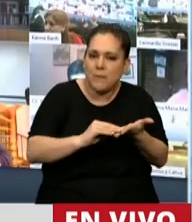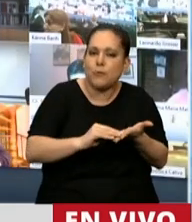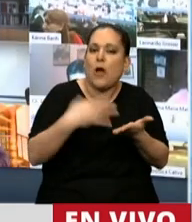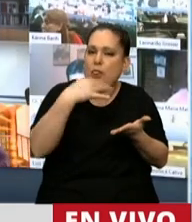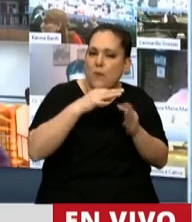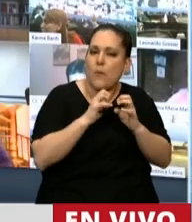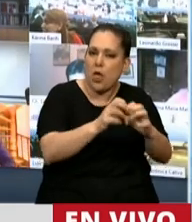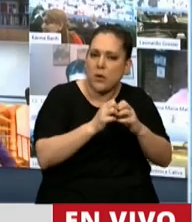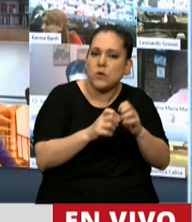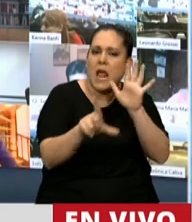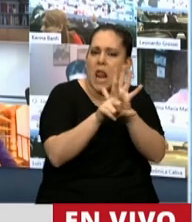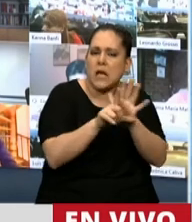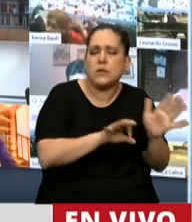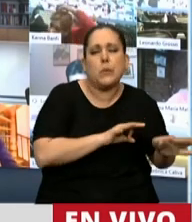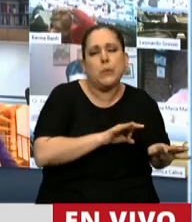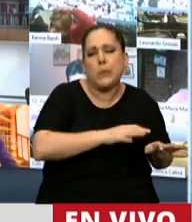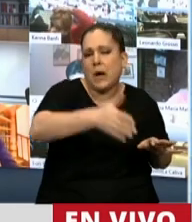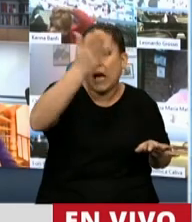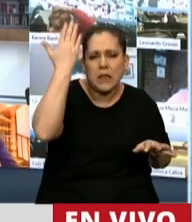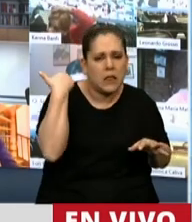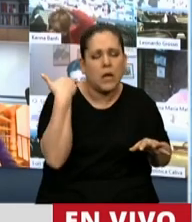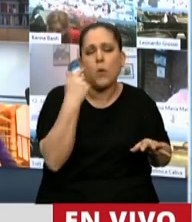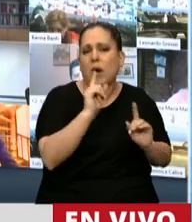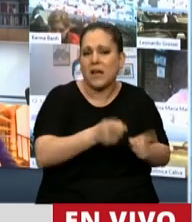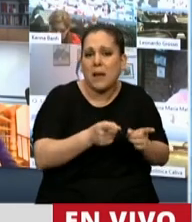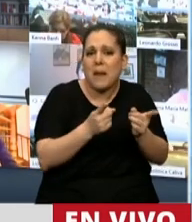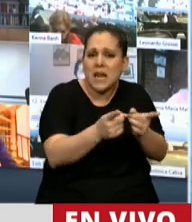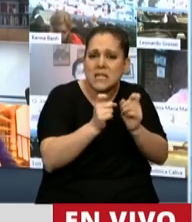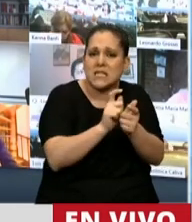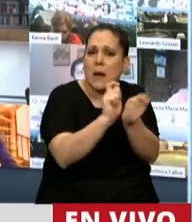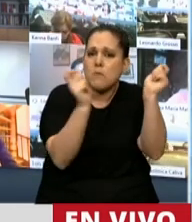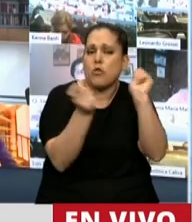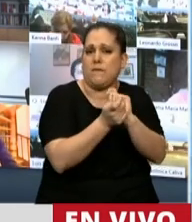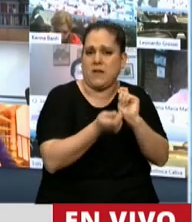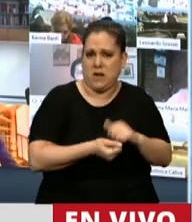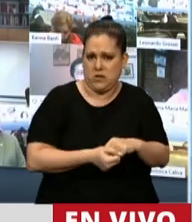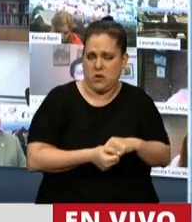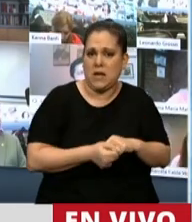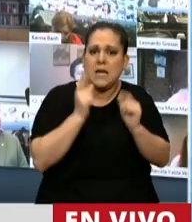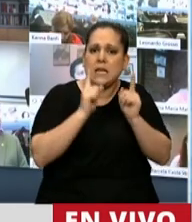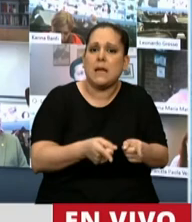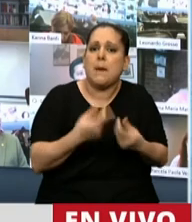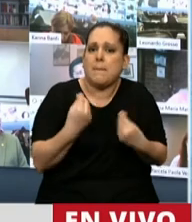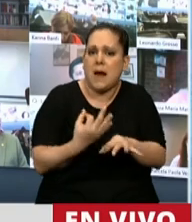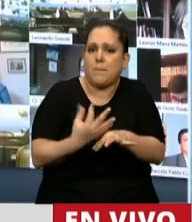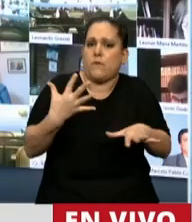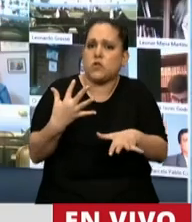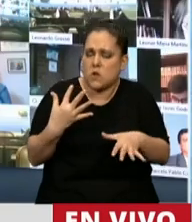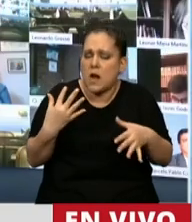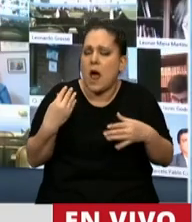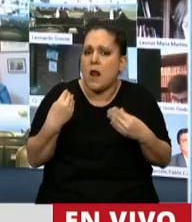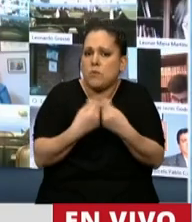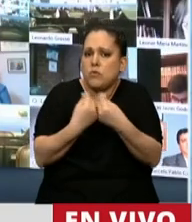sobre leyes tan antiguas que evidentemente necesitan una modificación y para profesionalizar muchas